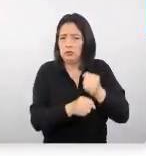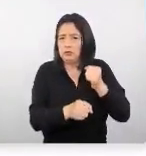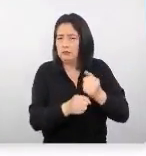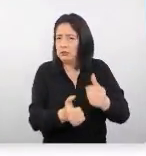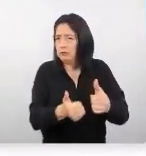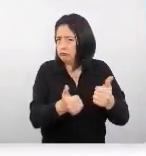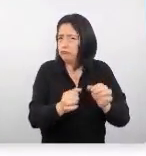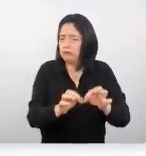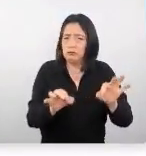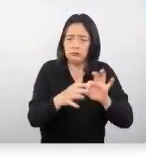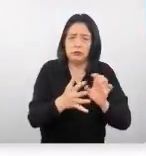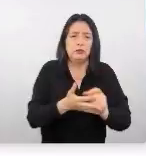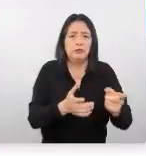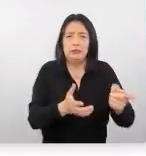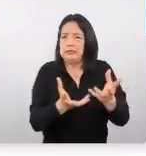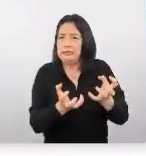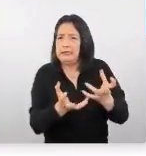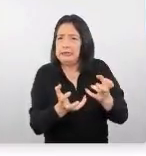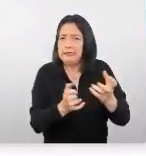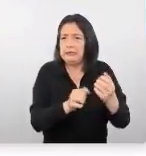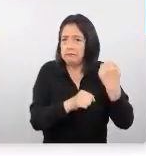muchos de ellos deseosos de viajes.